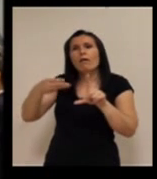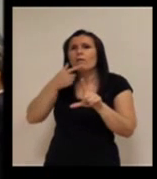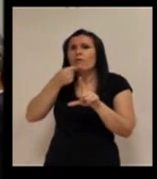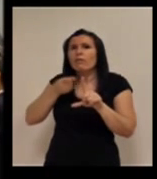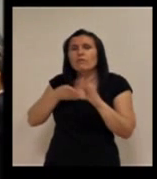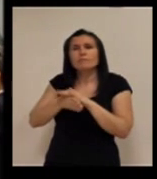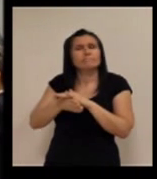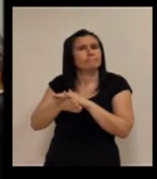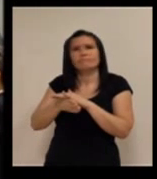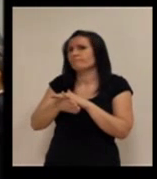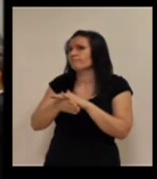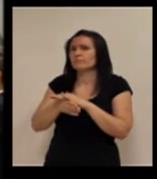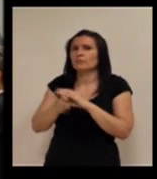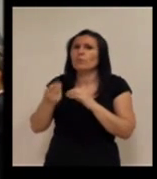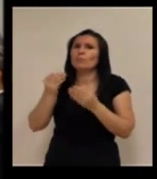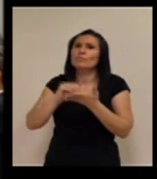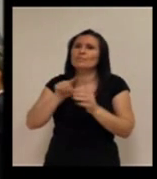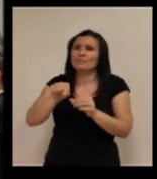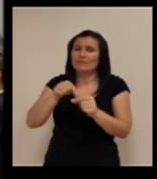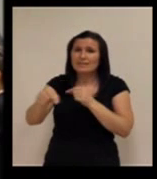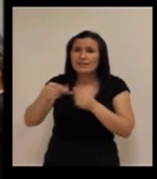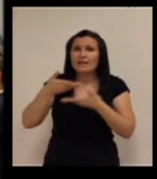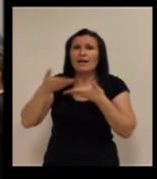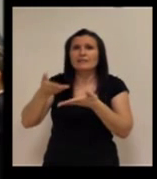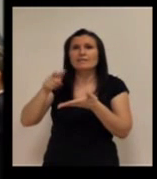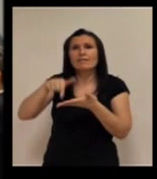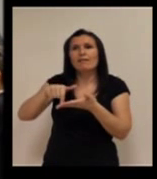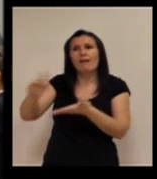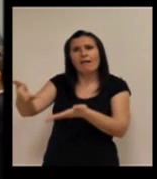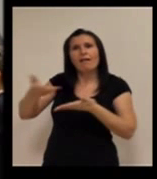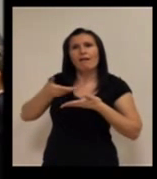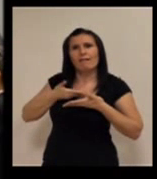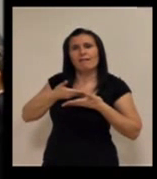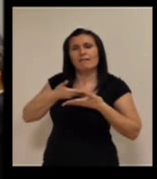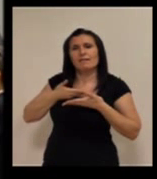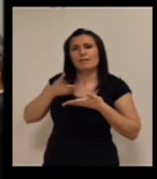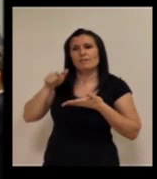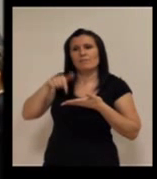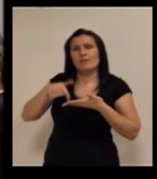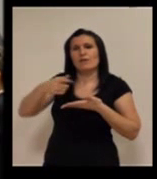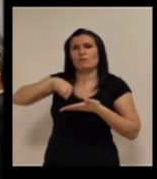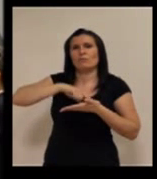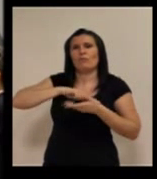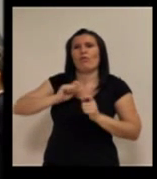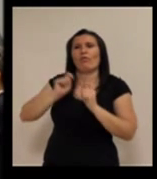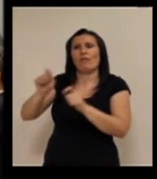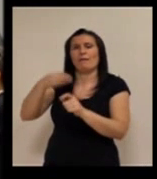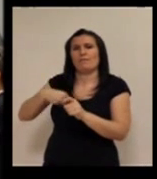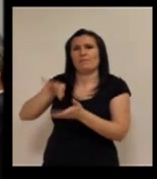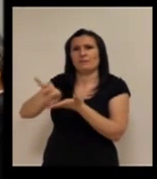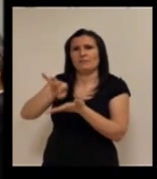web tan fácil y a veces es la teleasistencia quienes estamos canalizando esas